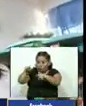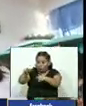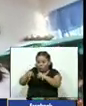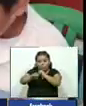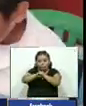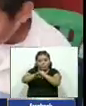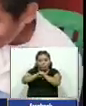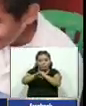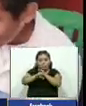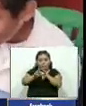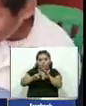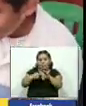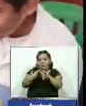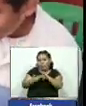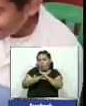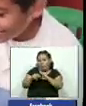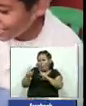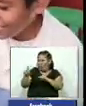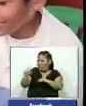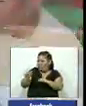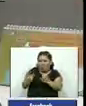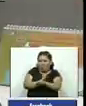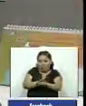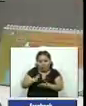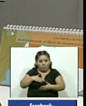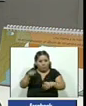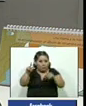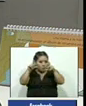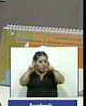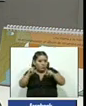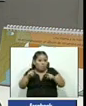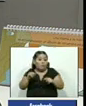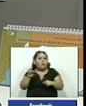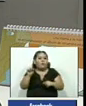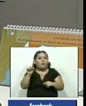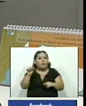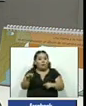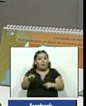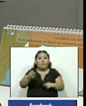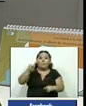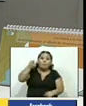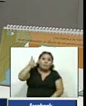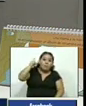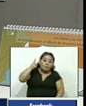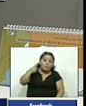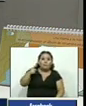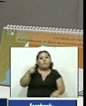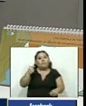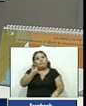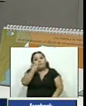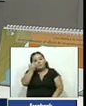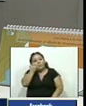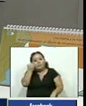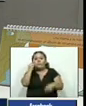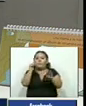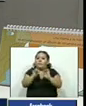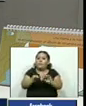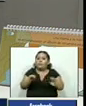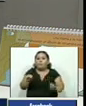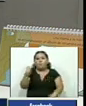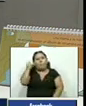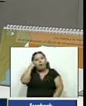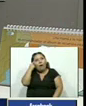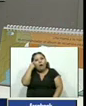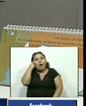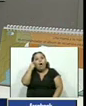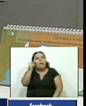tuya en red de historias que tú no autorizaste? Entonces ahí tanto maestros como niños y jóvenes empiezan a